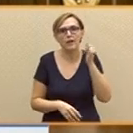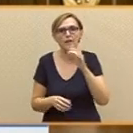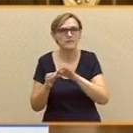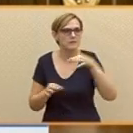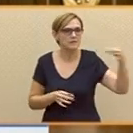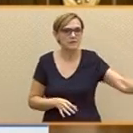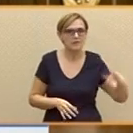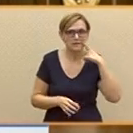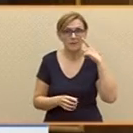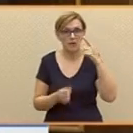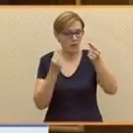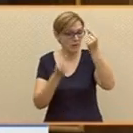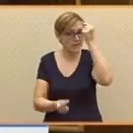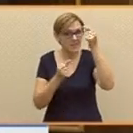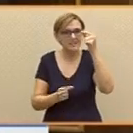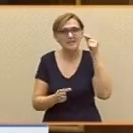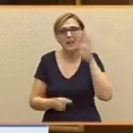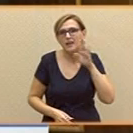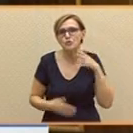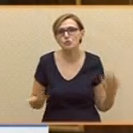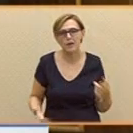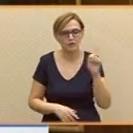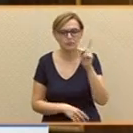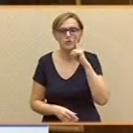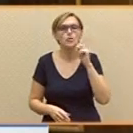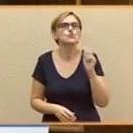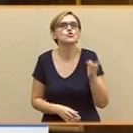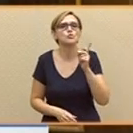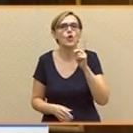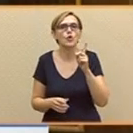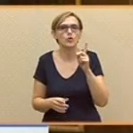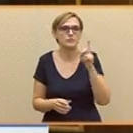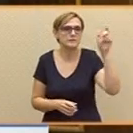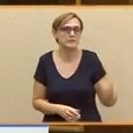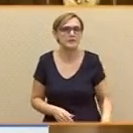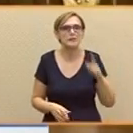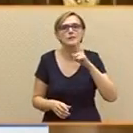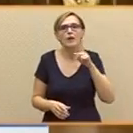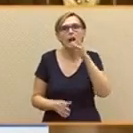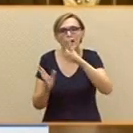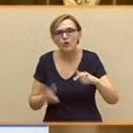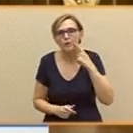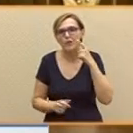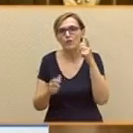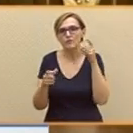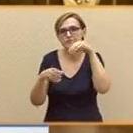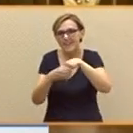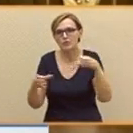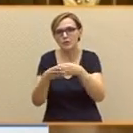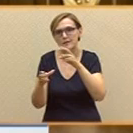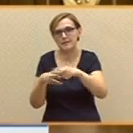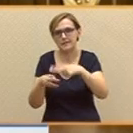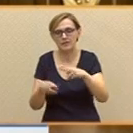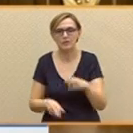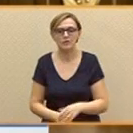detalla cuáles son esos delitos. El acuerdo se aplica solo si el imputado ha robado financiado ilegalmente a su partido. ¿Sabe qué quiere decir esto? Quiere